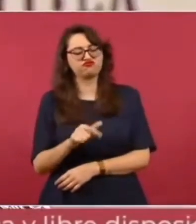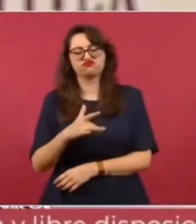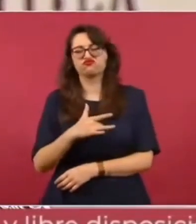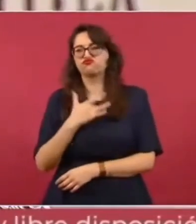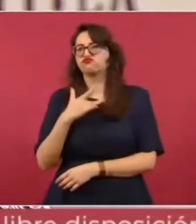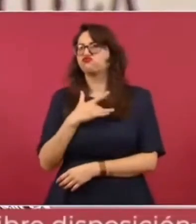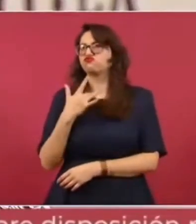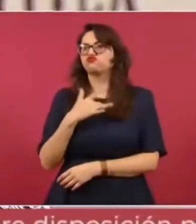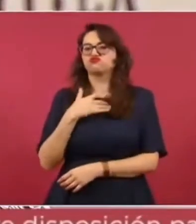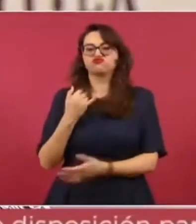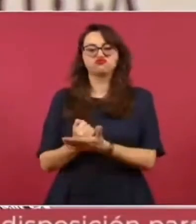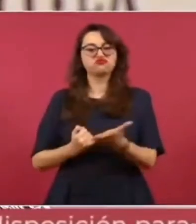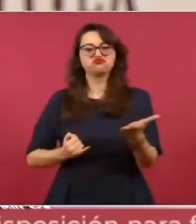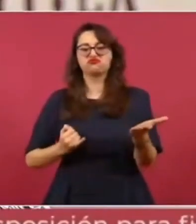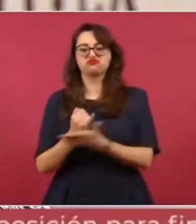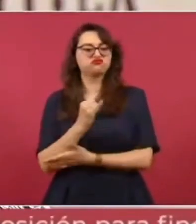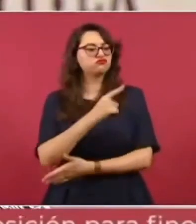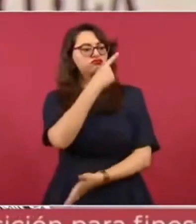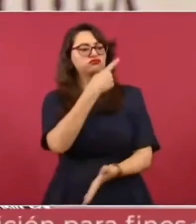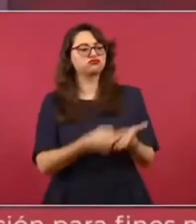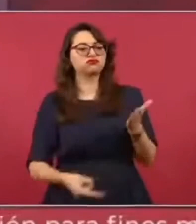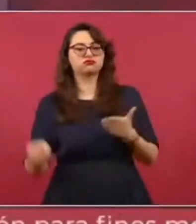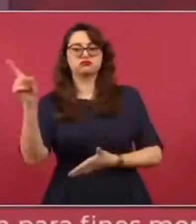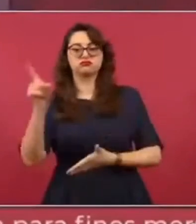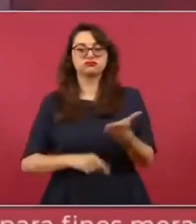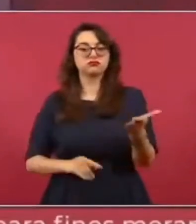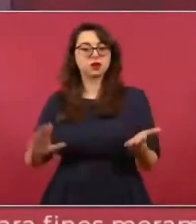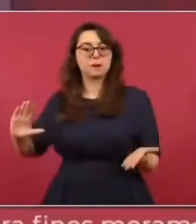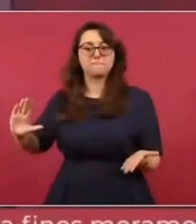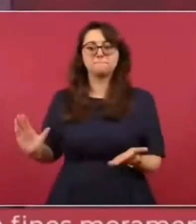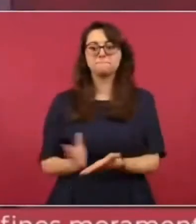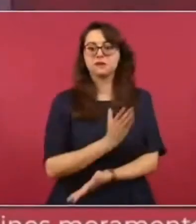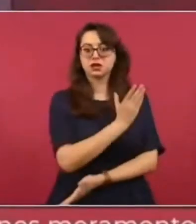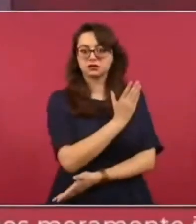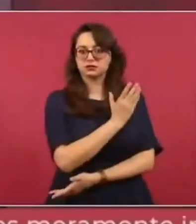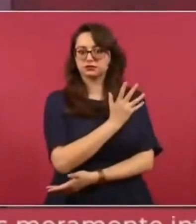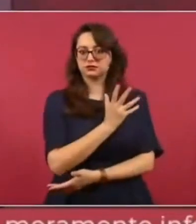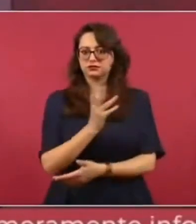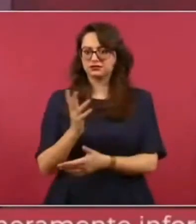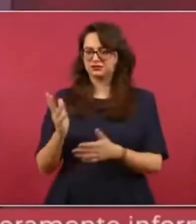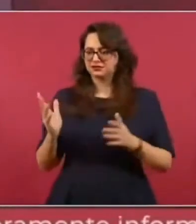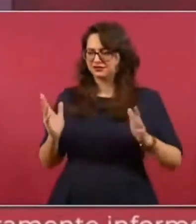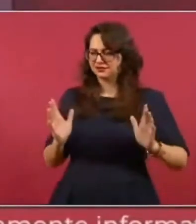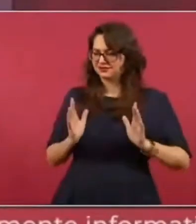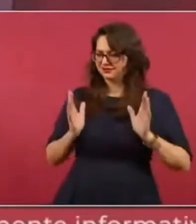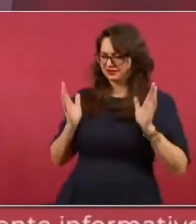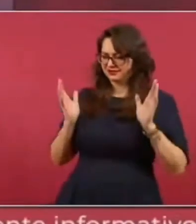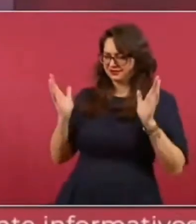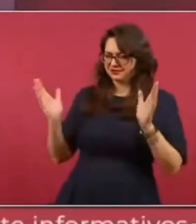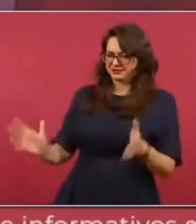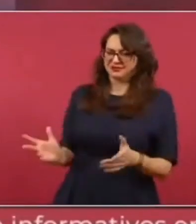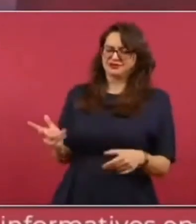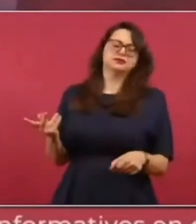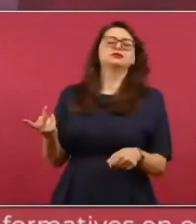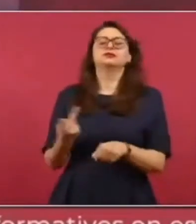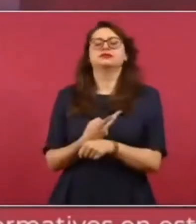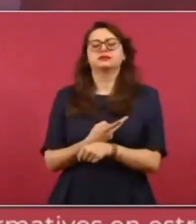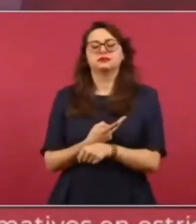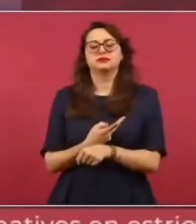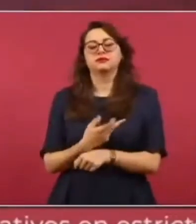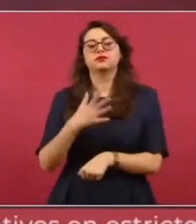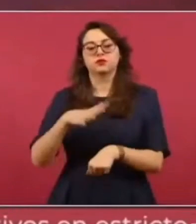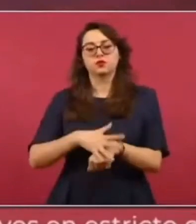suspender las actividades de Cemex ahí en el puerto o en el muelle y